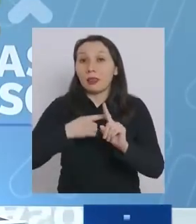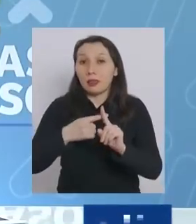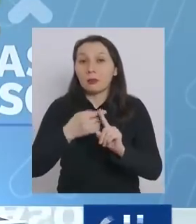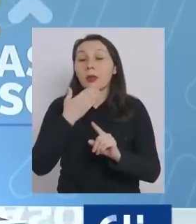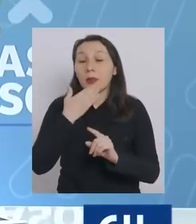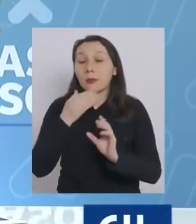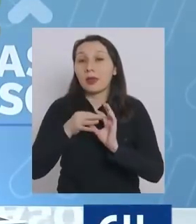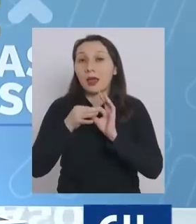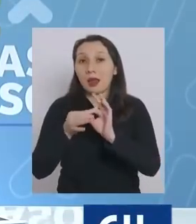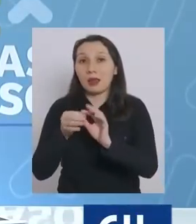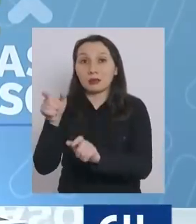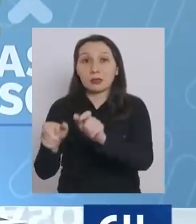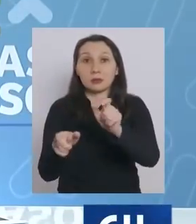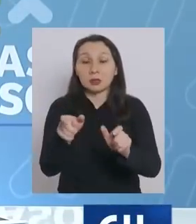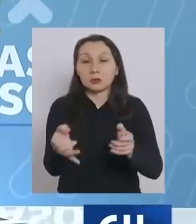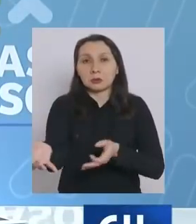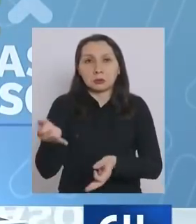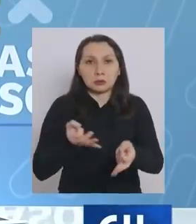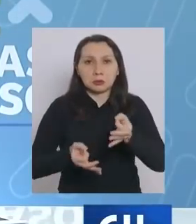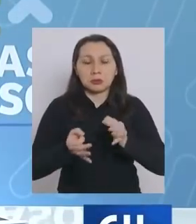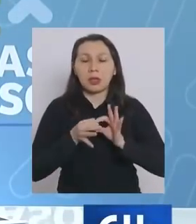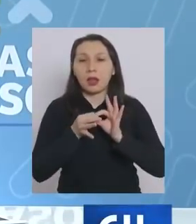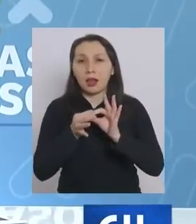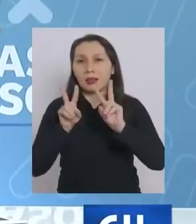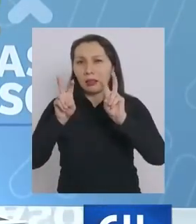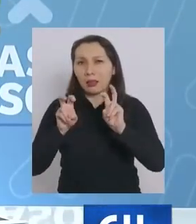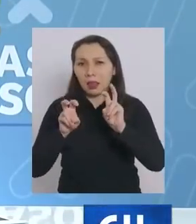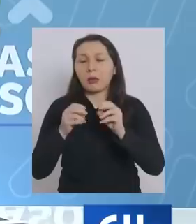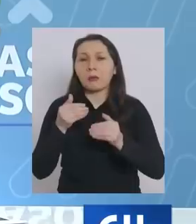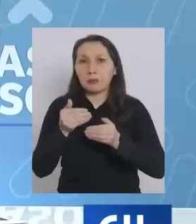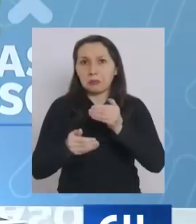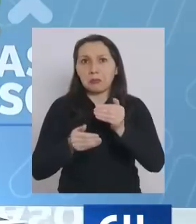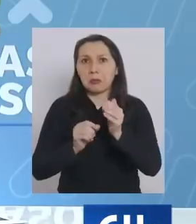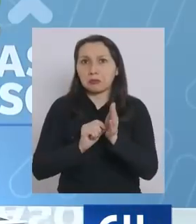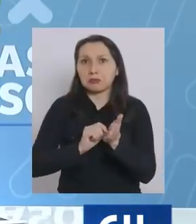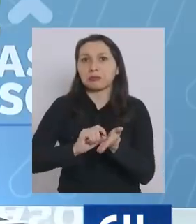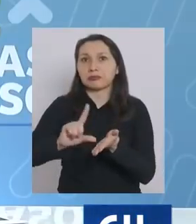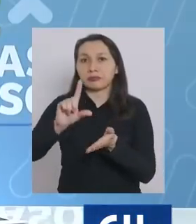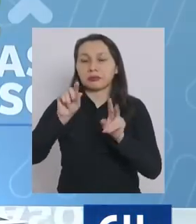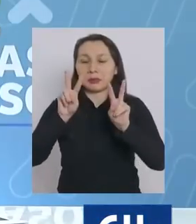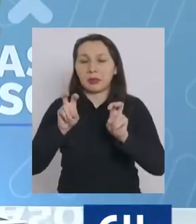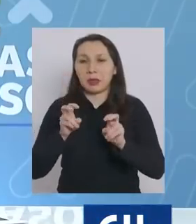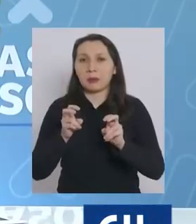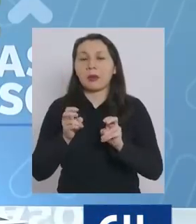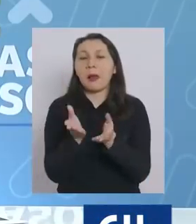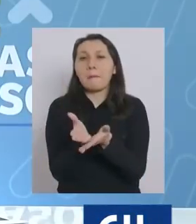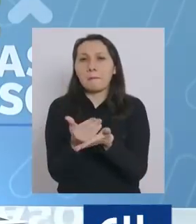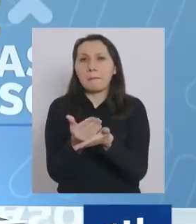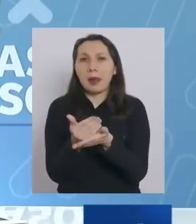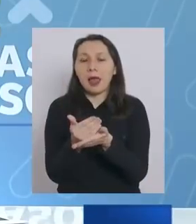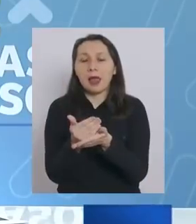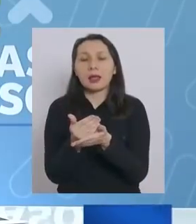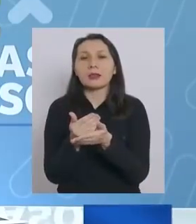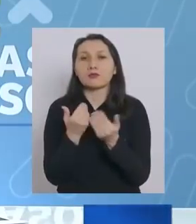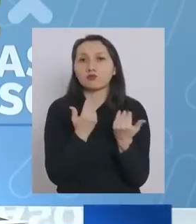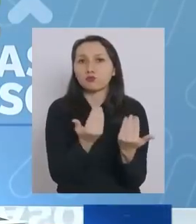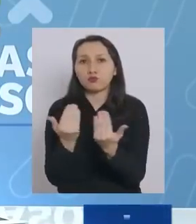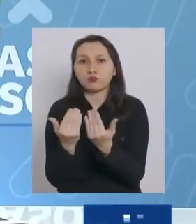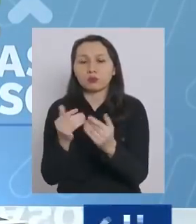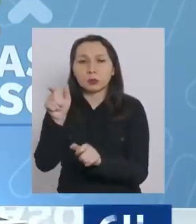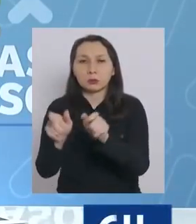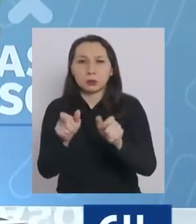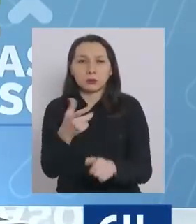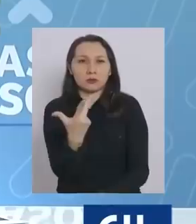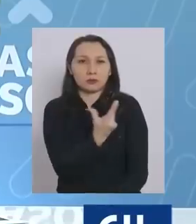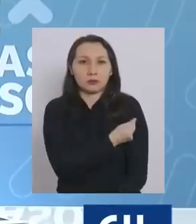agradecimiento de la población, sobre todo a los avances que hemos tenido y al plan masivo de vacunación.